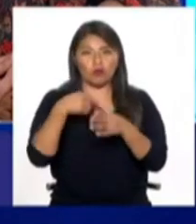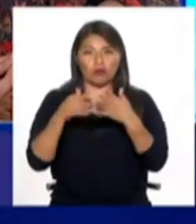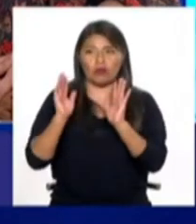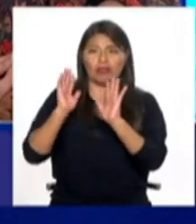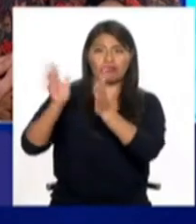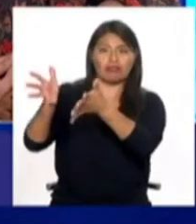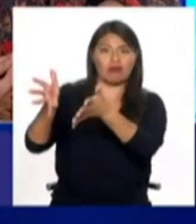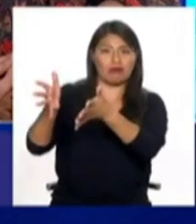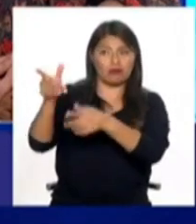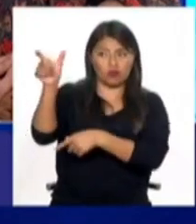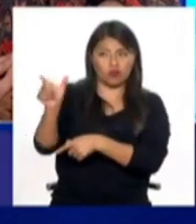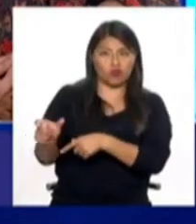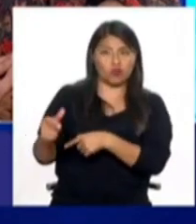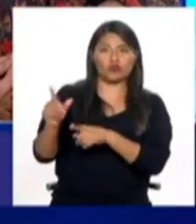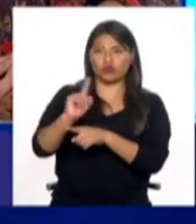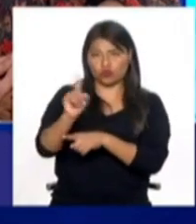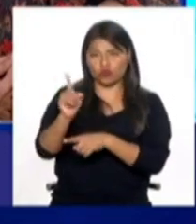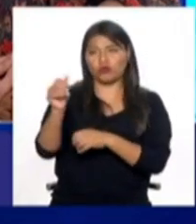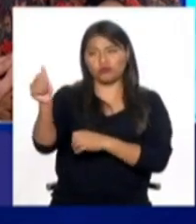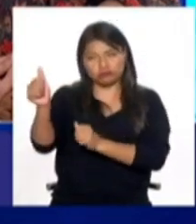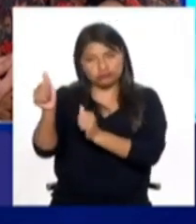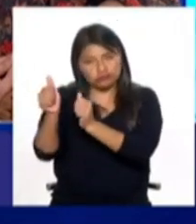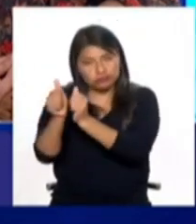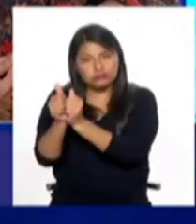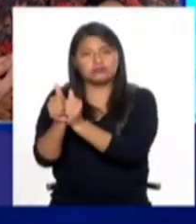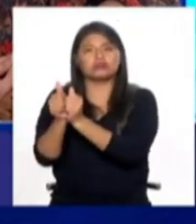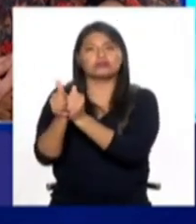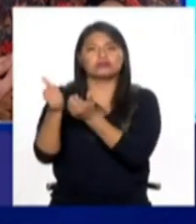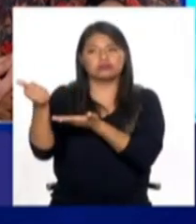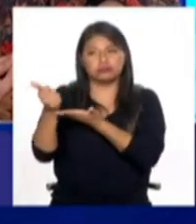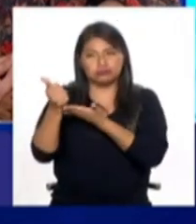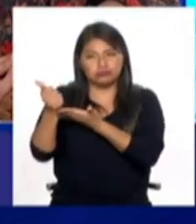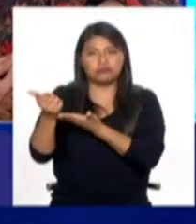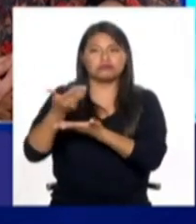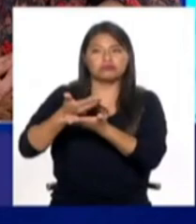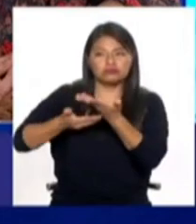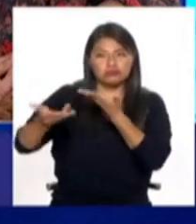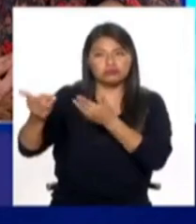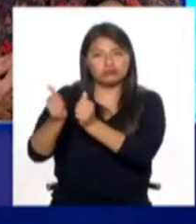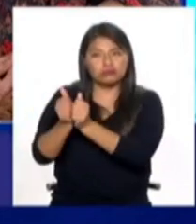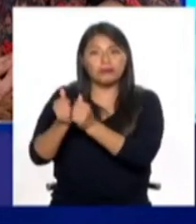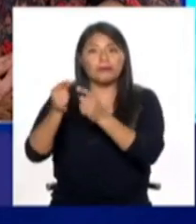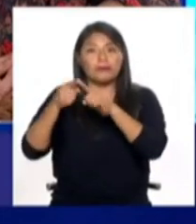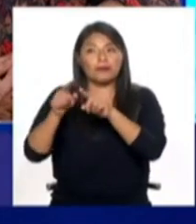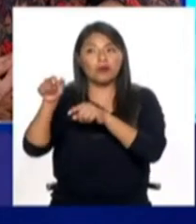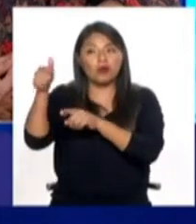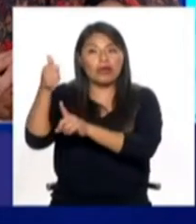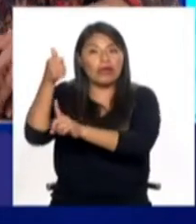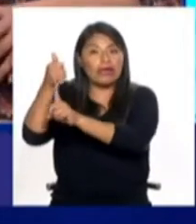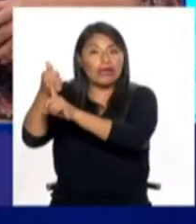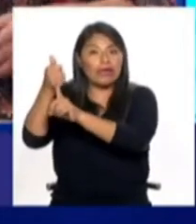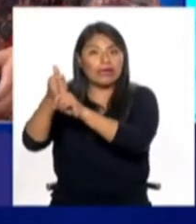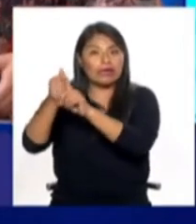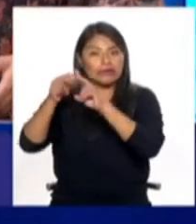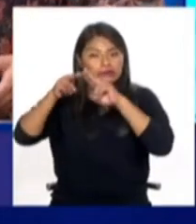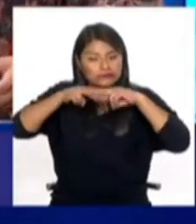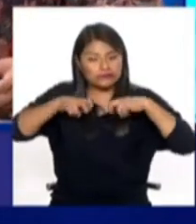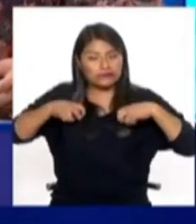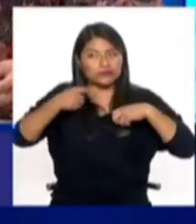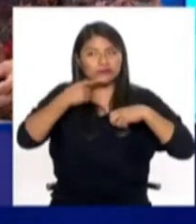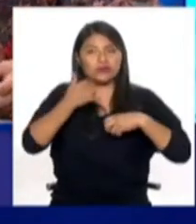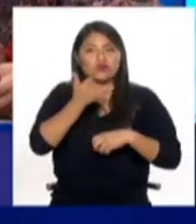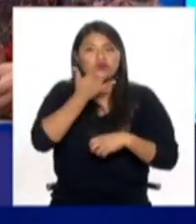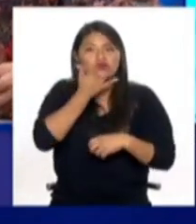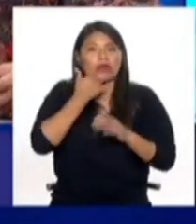no se apoye al preparador físico, porque tiene que hacerlo la institución, pero el no reconocer el acto es algo